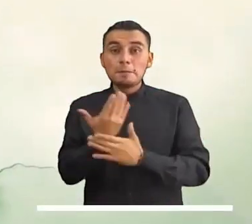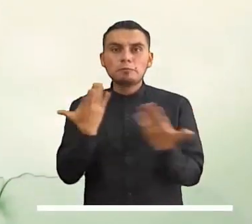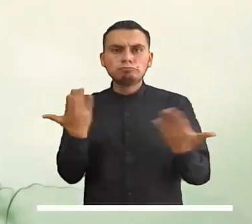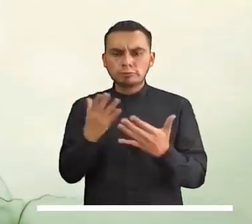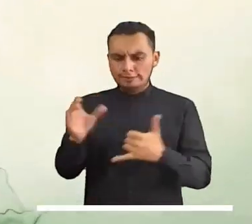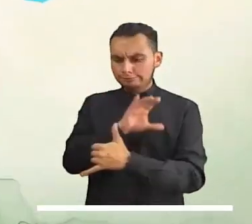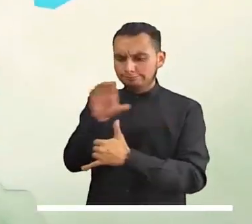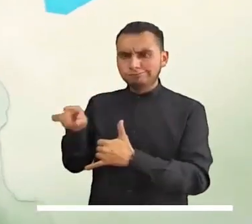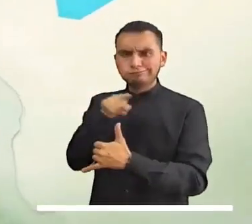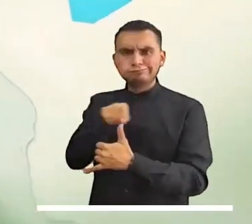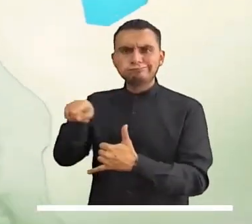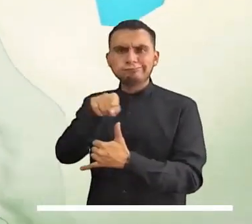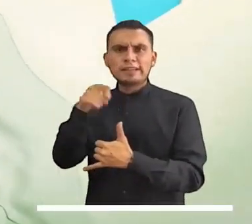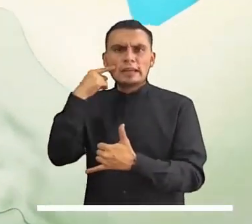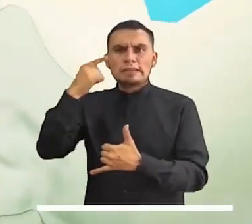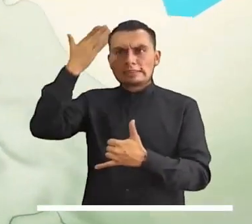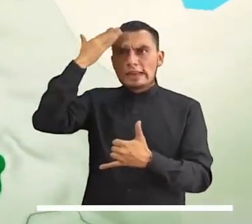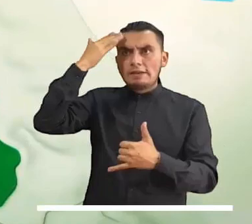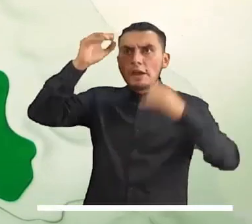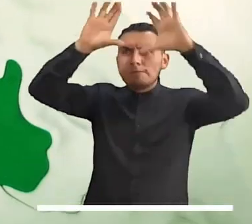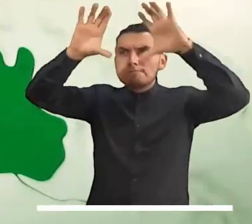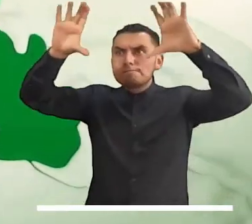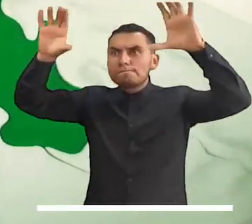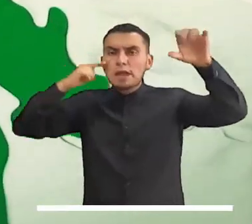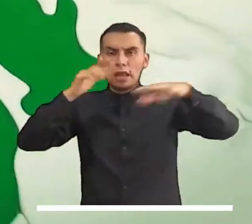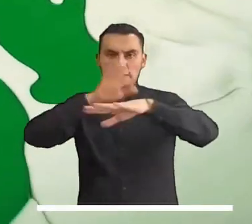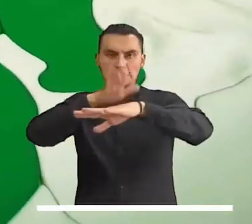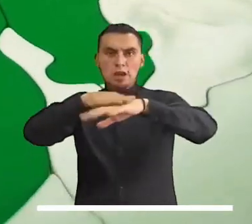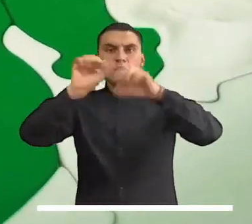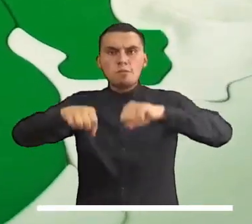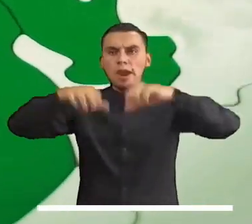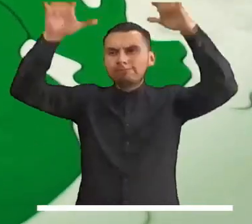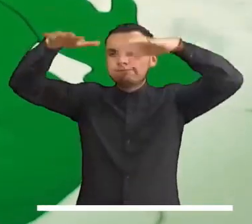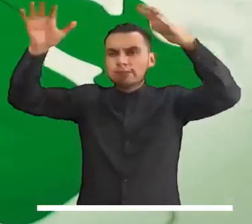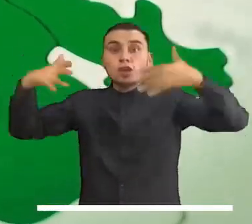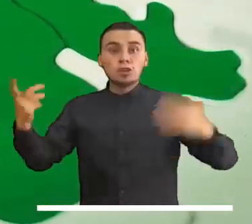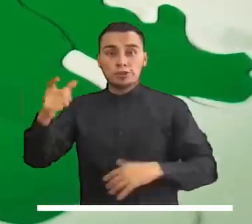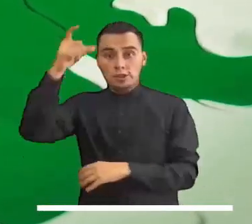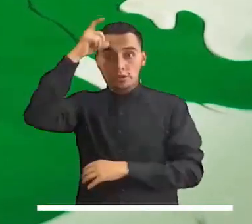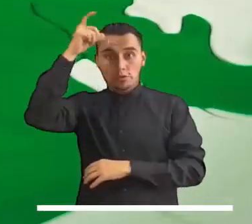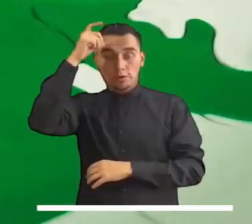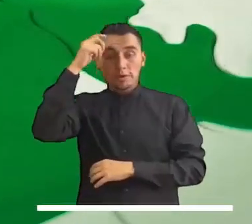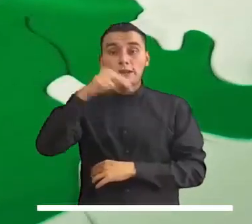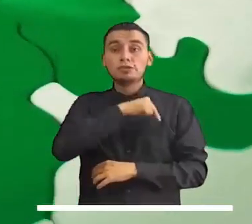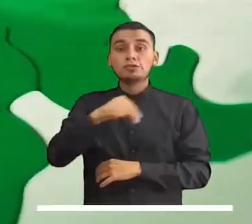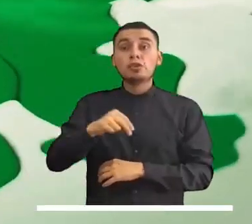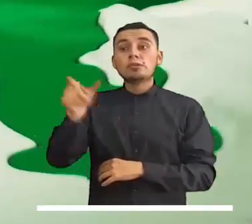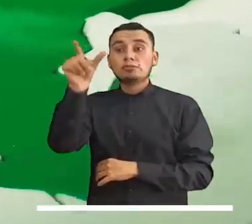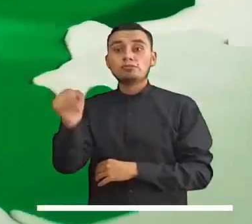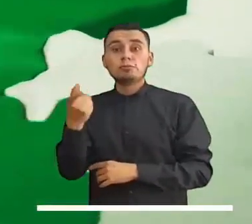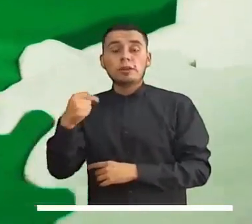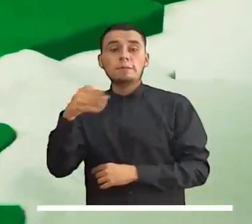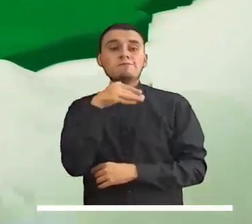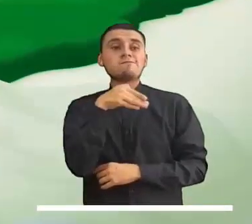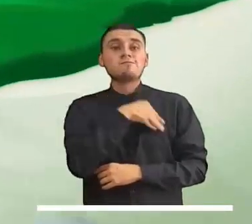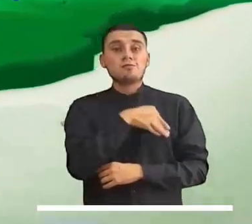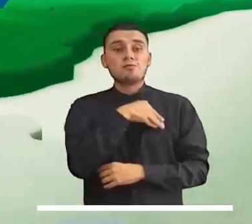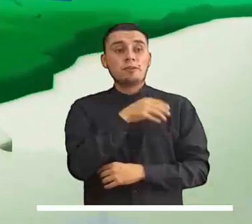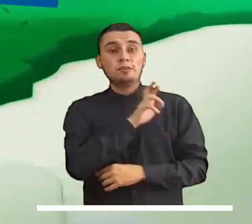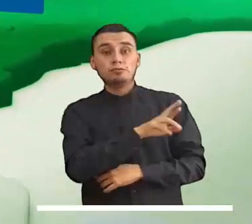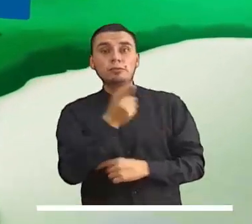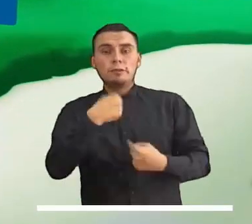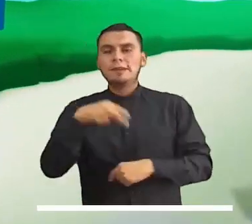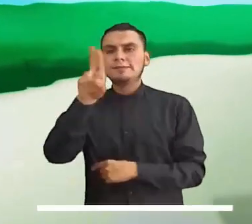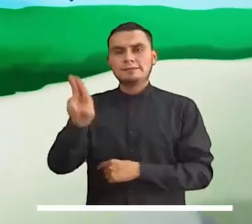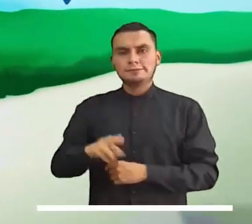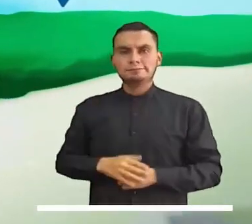nuestro recorrido por el Caribe, donde las precipitaciones se advierten en sectores de Córdoba, norte de Sucre y Bolívar y sur de Cesar.